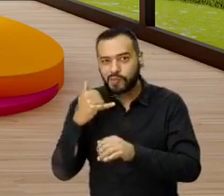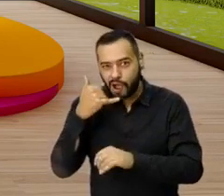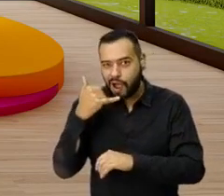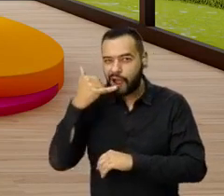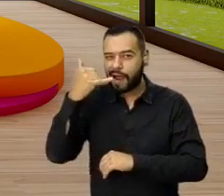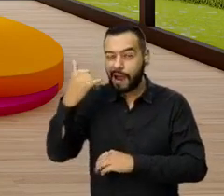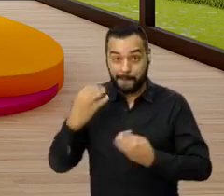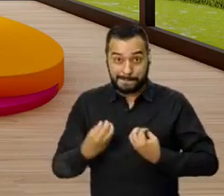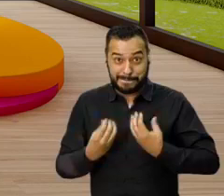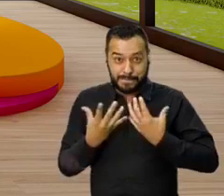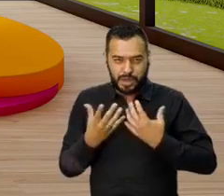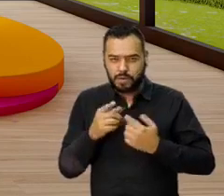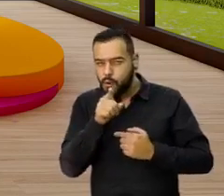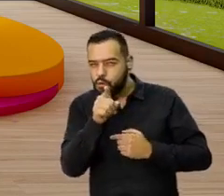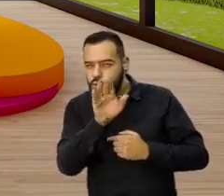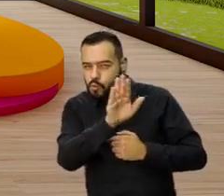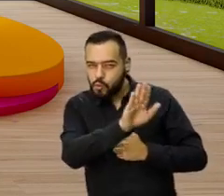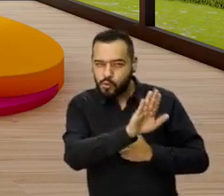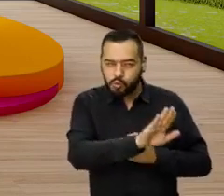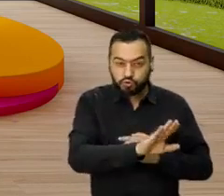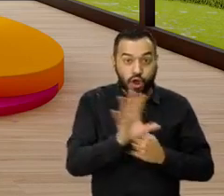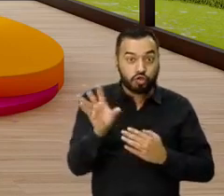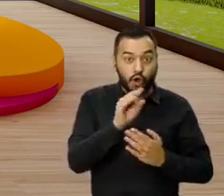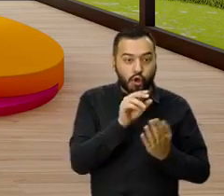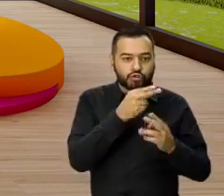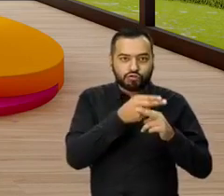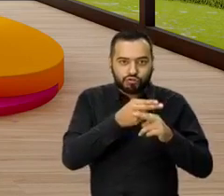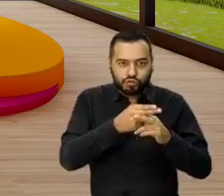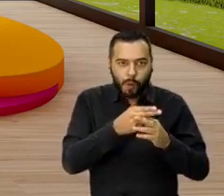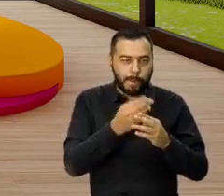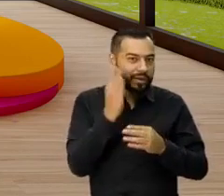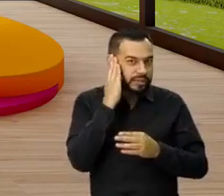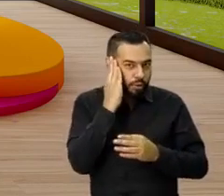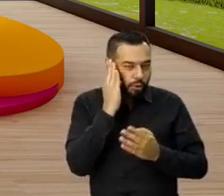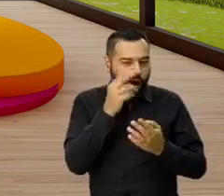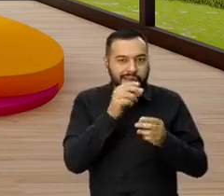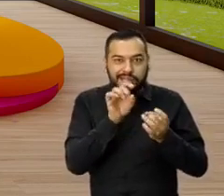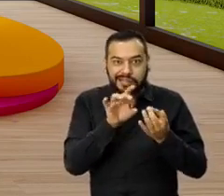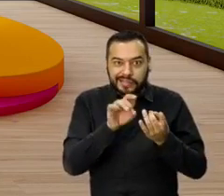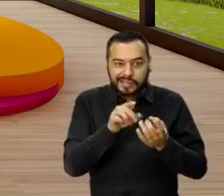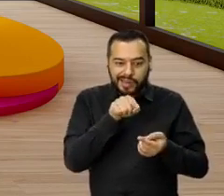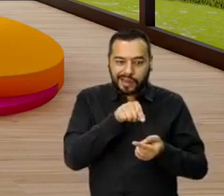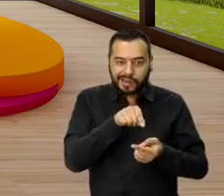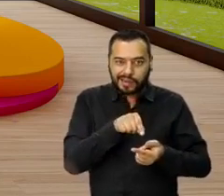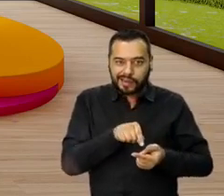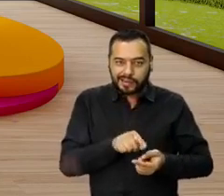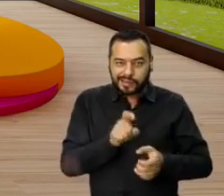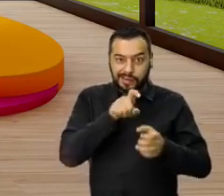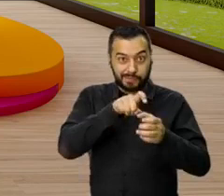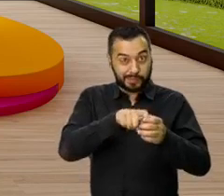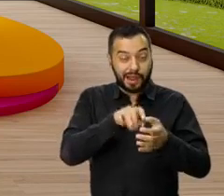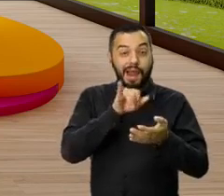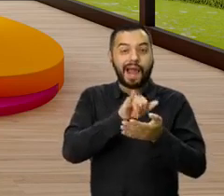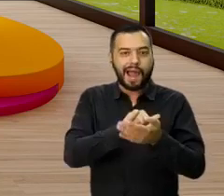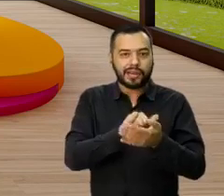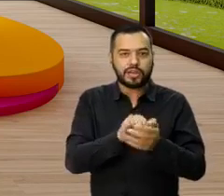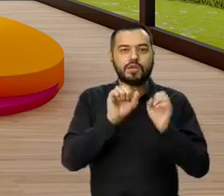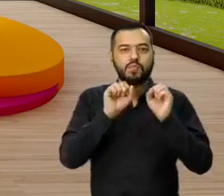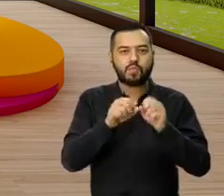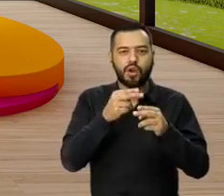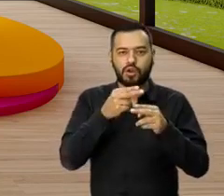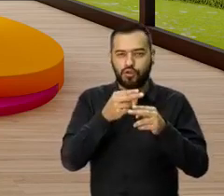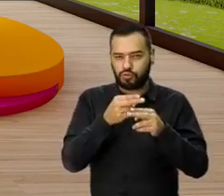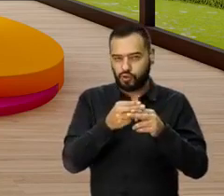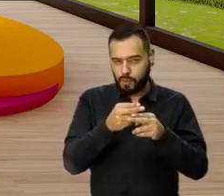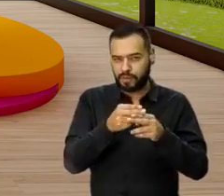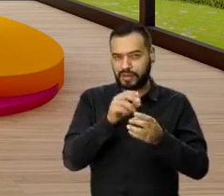hacer una llamada en vivo a alguno de ustedes, a todos los que se registren en el chat. Recuerden que se tienen que registrar porque allí ustedes van a poner su